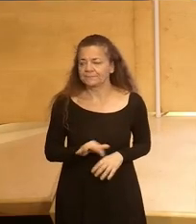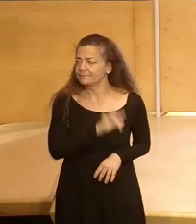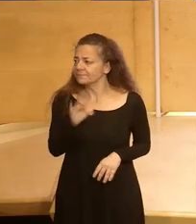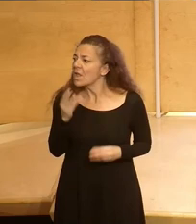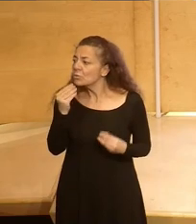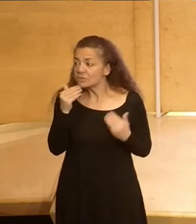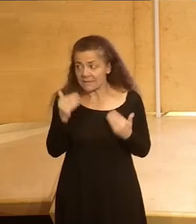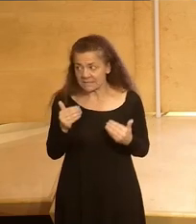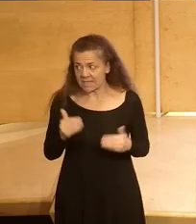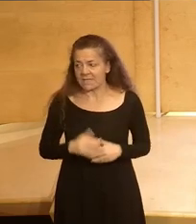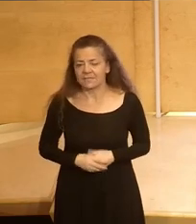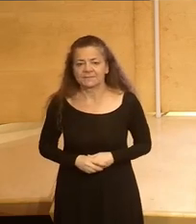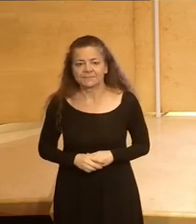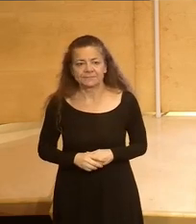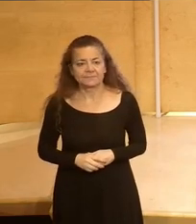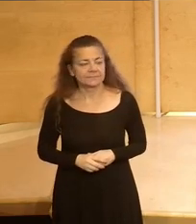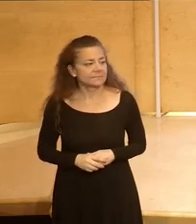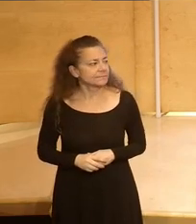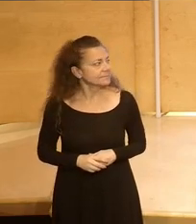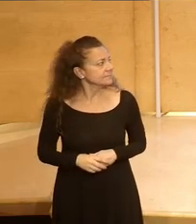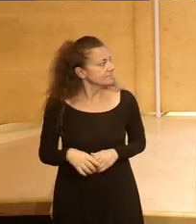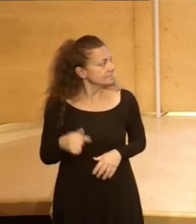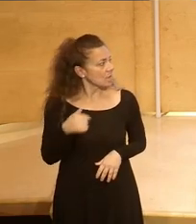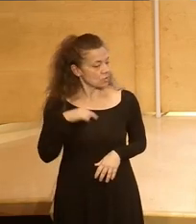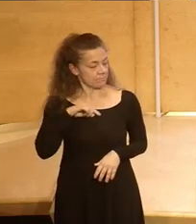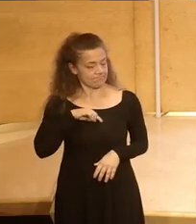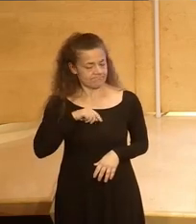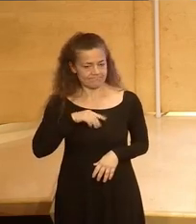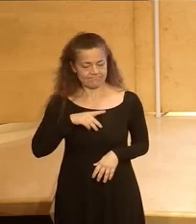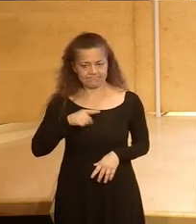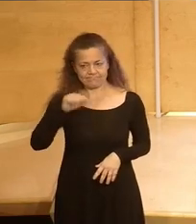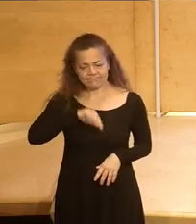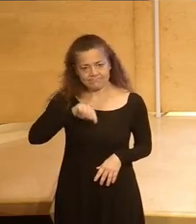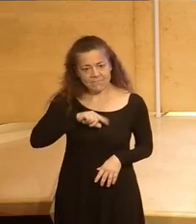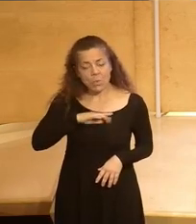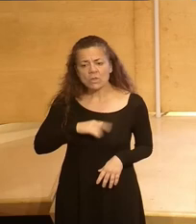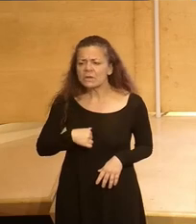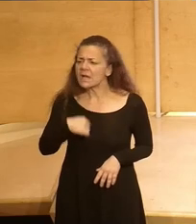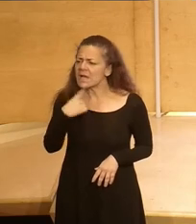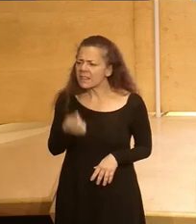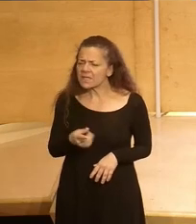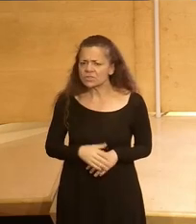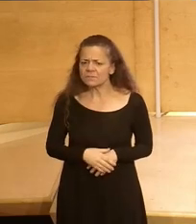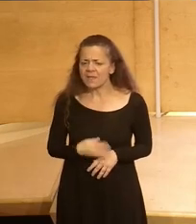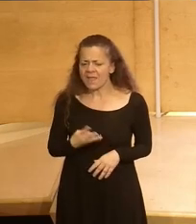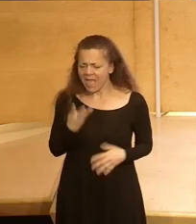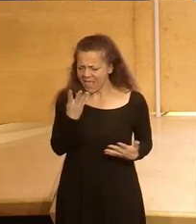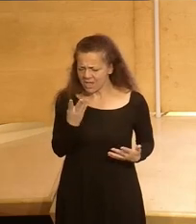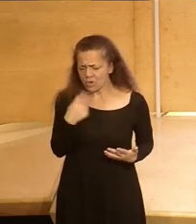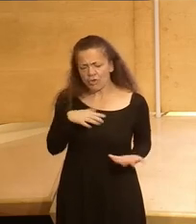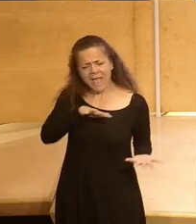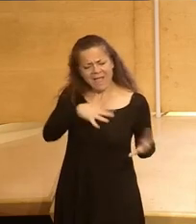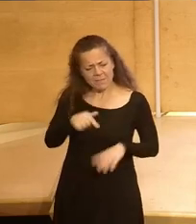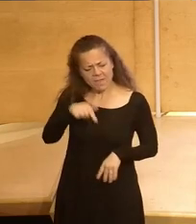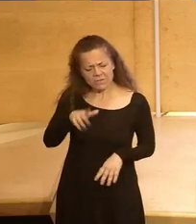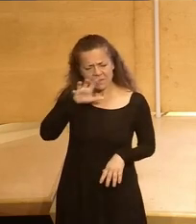Muchísimas gracias me ha llegado bastante cuando acabé de decir lo que ha cambiado este